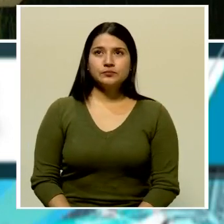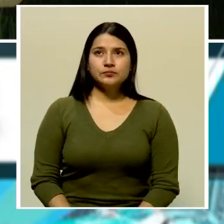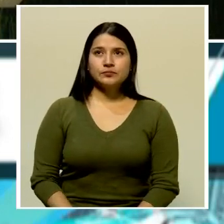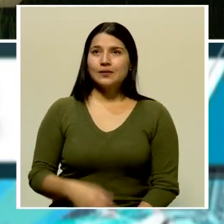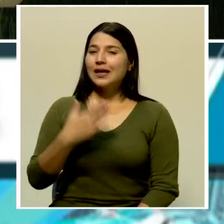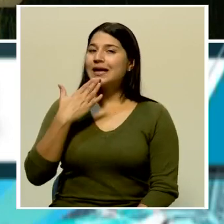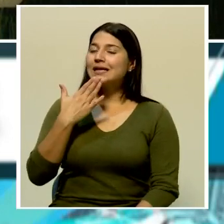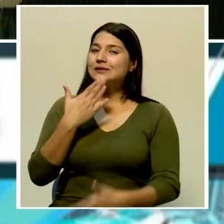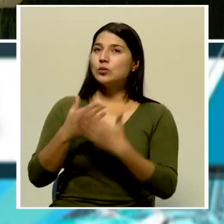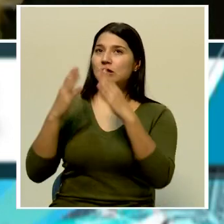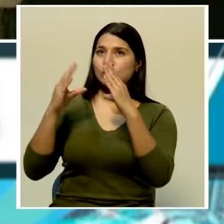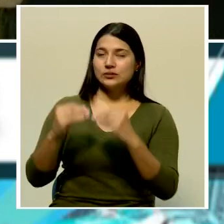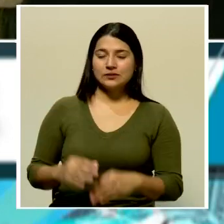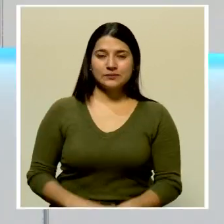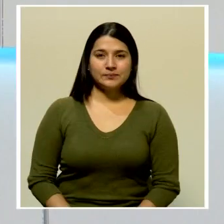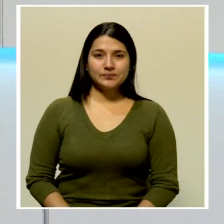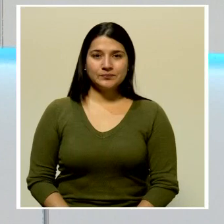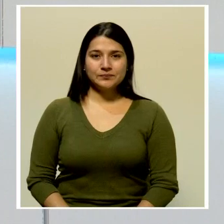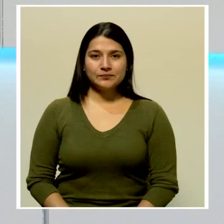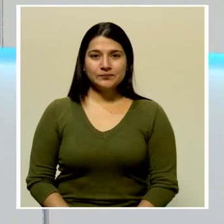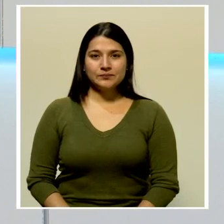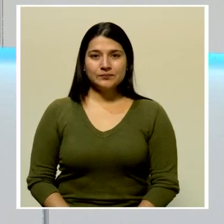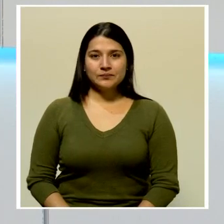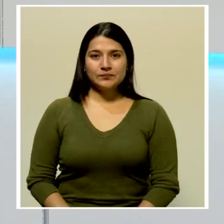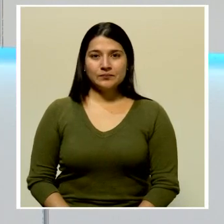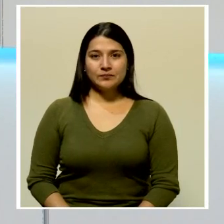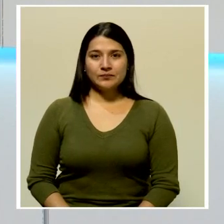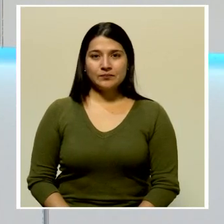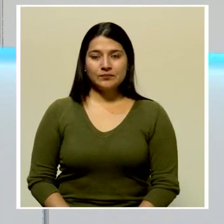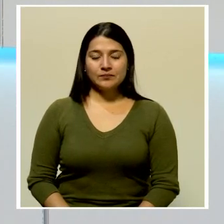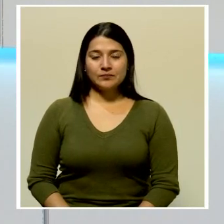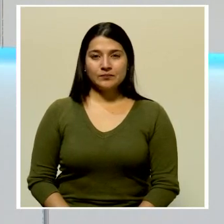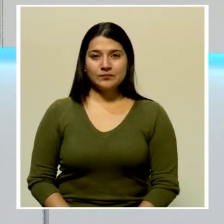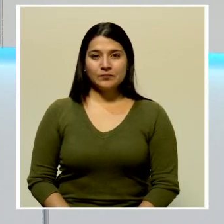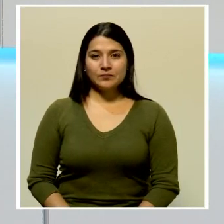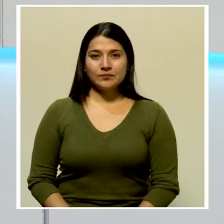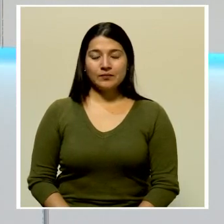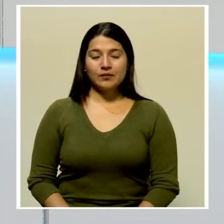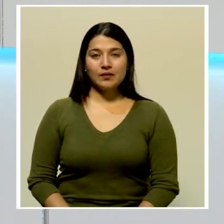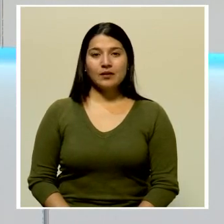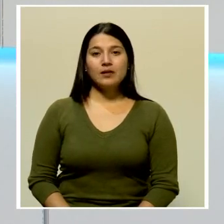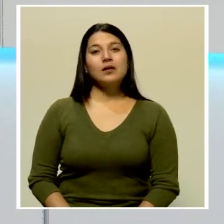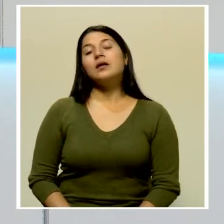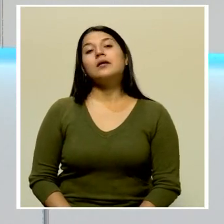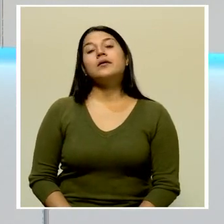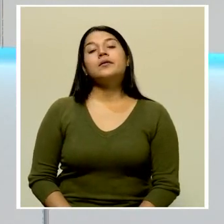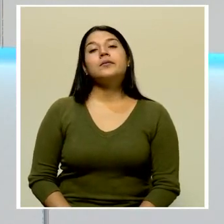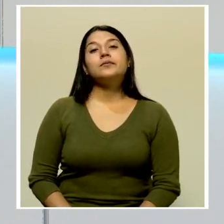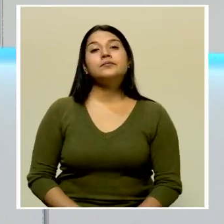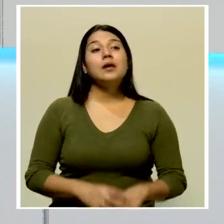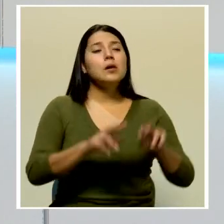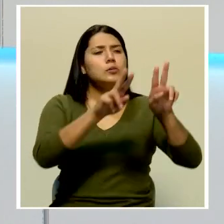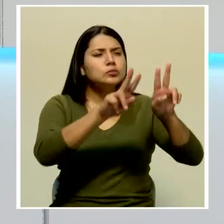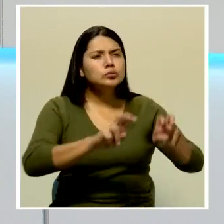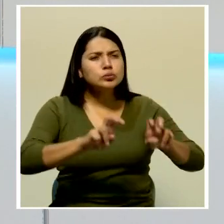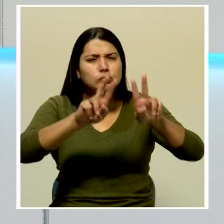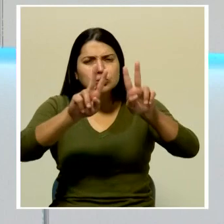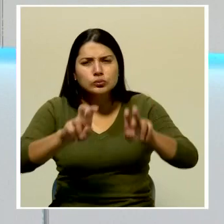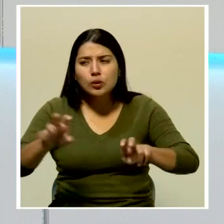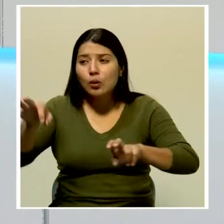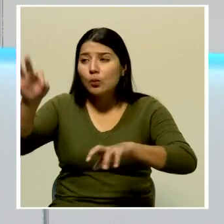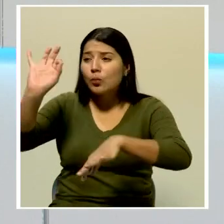Muchas gracias, buenas noches. Buenas noches. Y muestras aleatorias detectaron